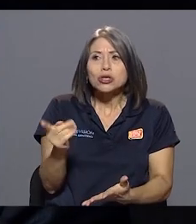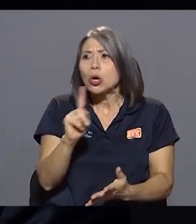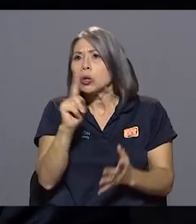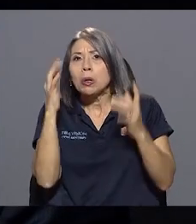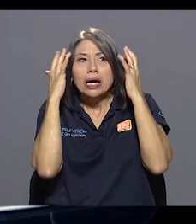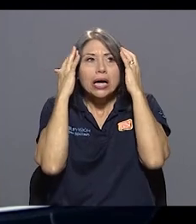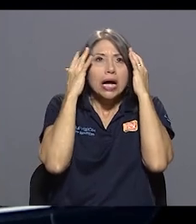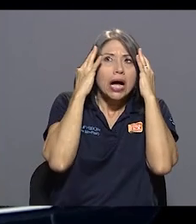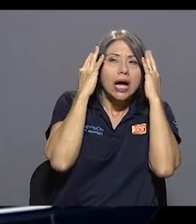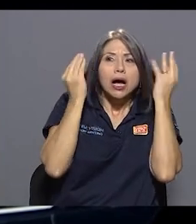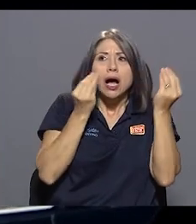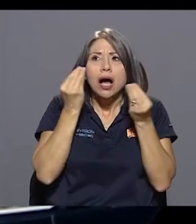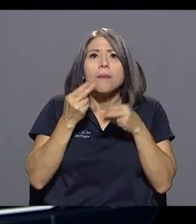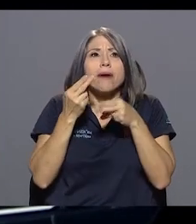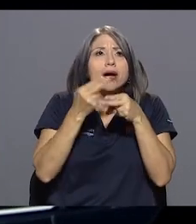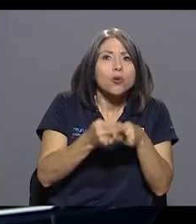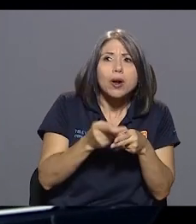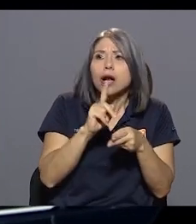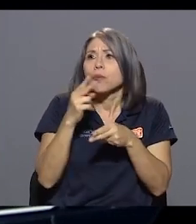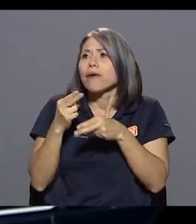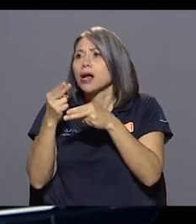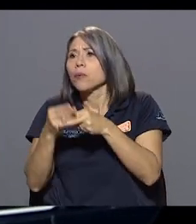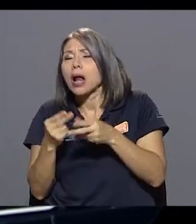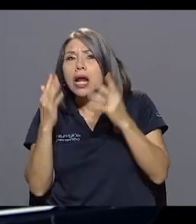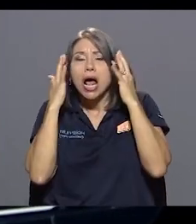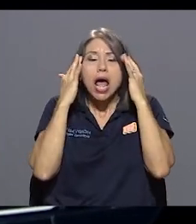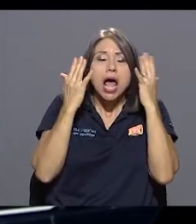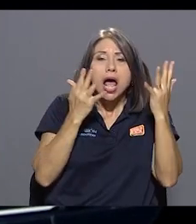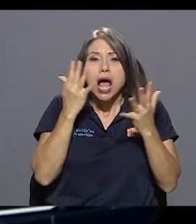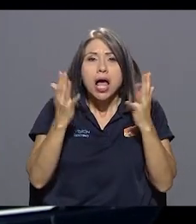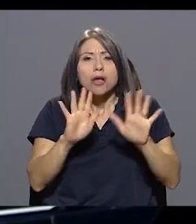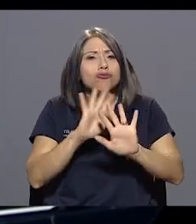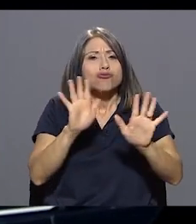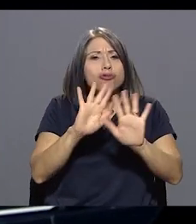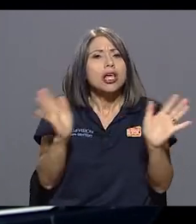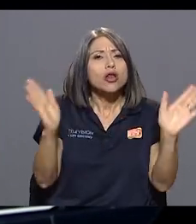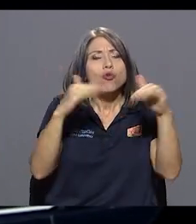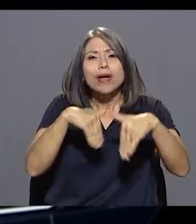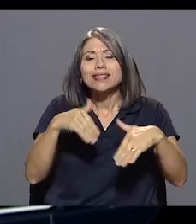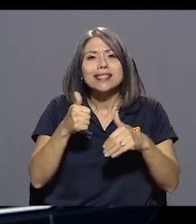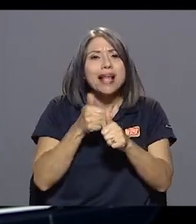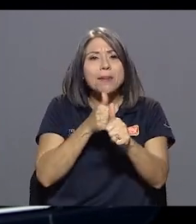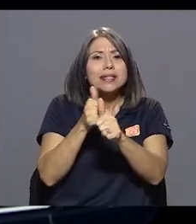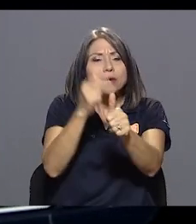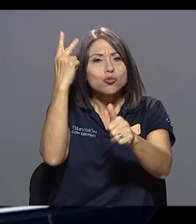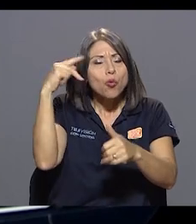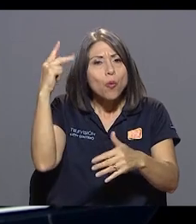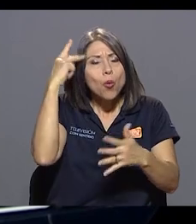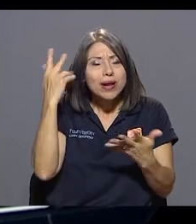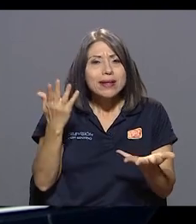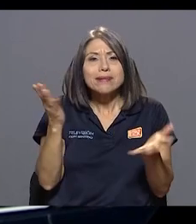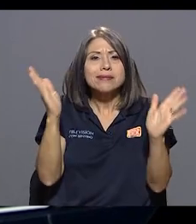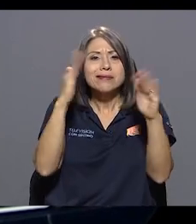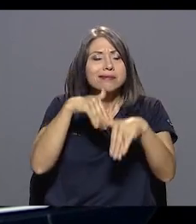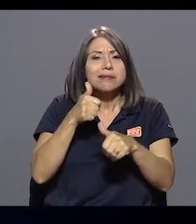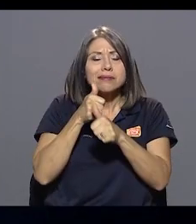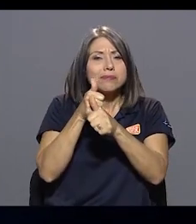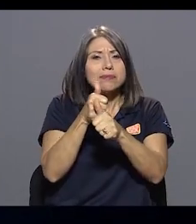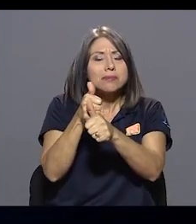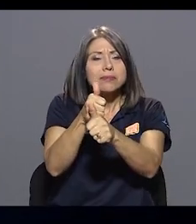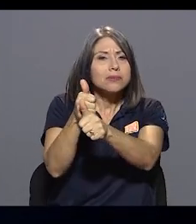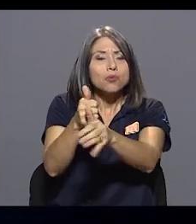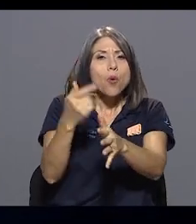permanente de si los van a nombrar o no los van a nombrar, de que no exista persecución política, de que no exista persecución